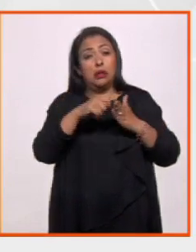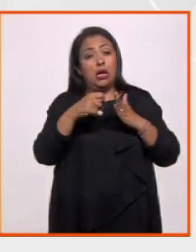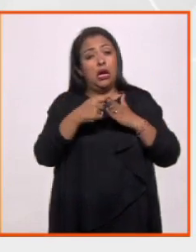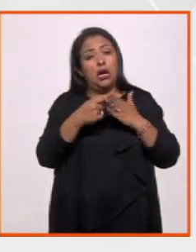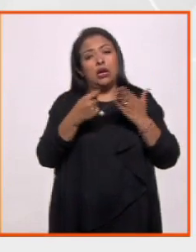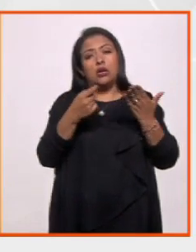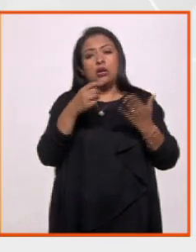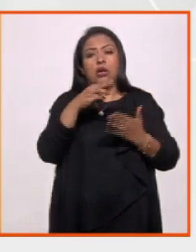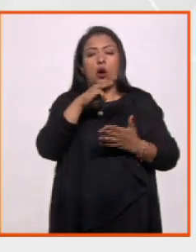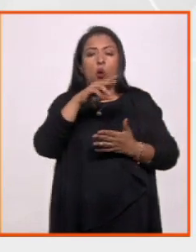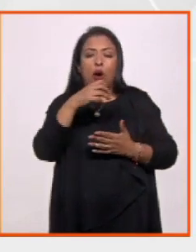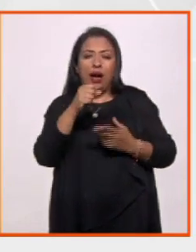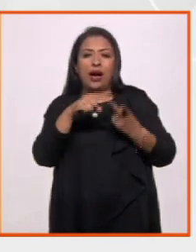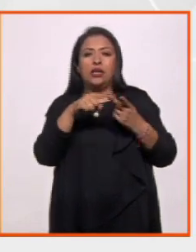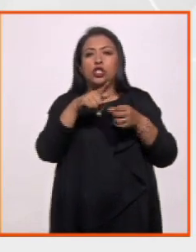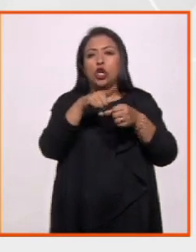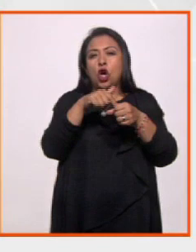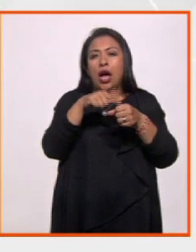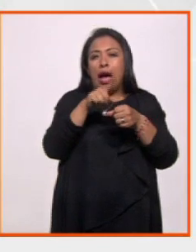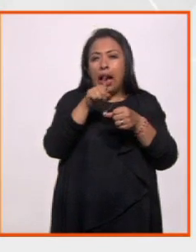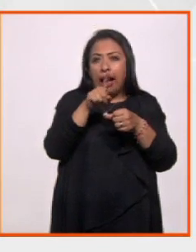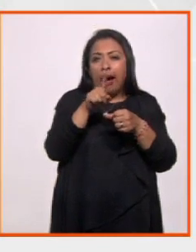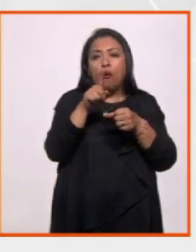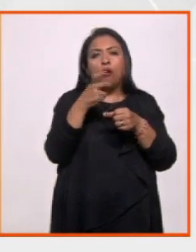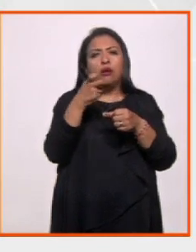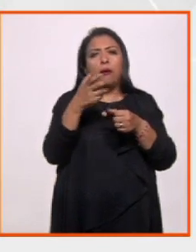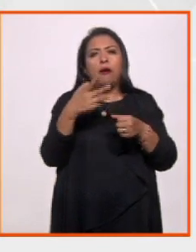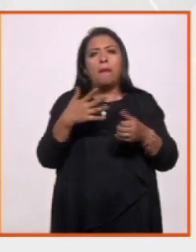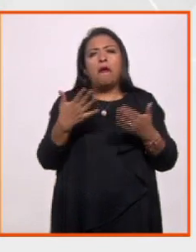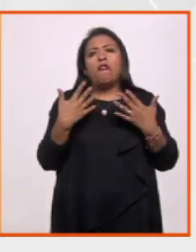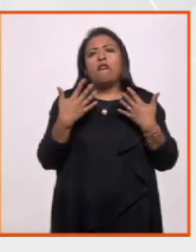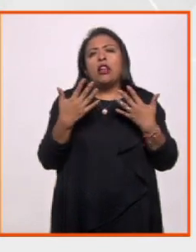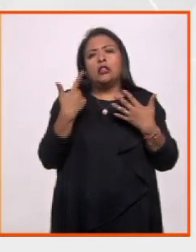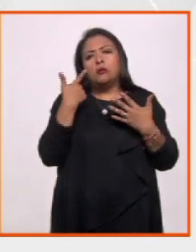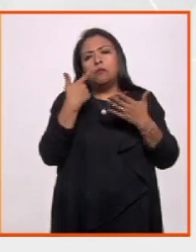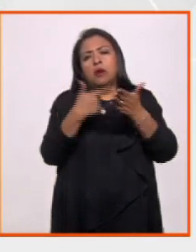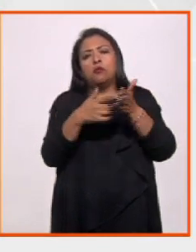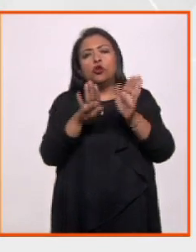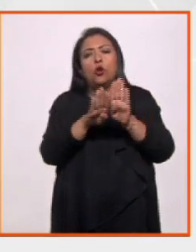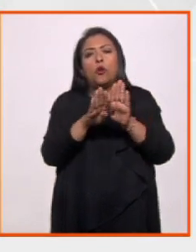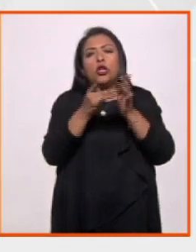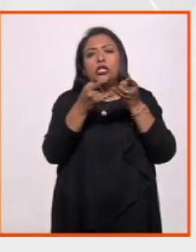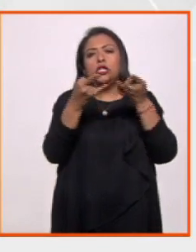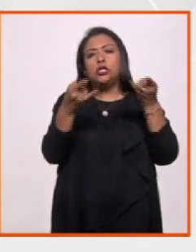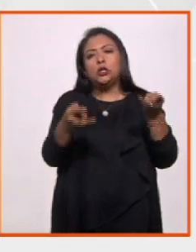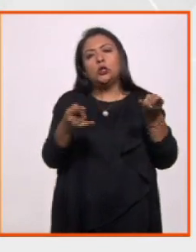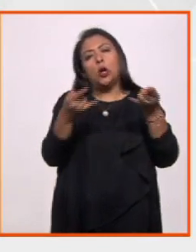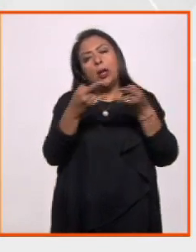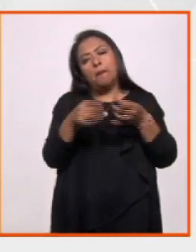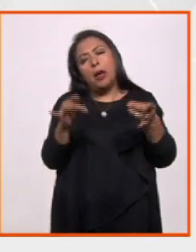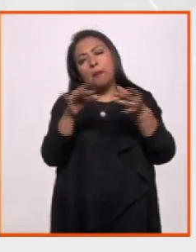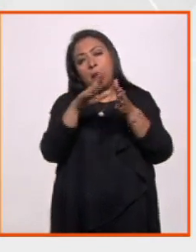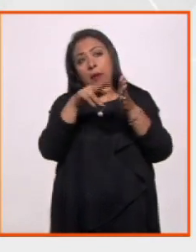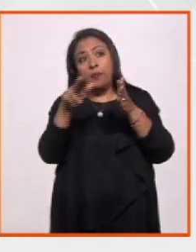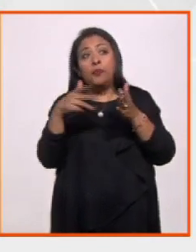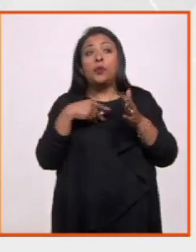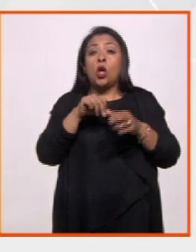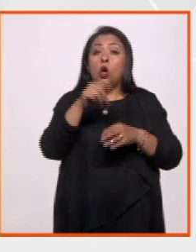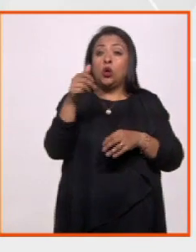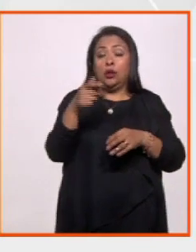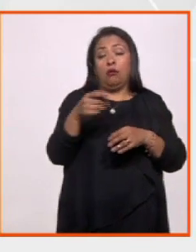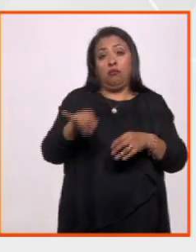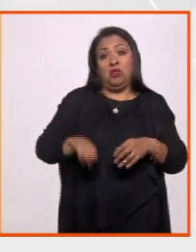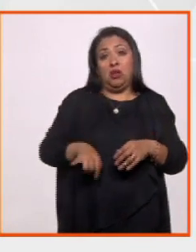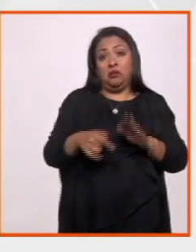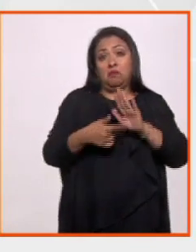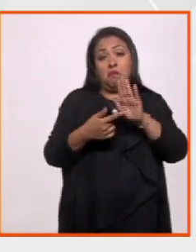tipo wash, acuarela, en fin, que le dan esta frescura de quien está relatando una historia. Y un dato interesante sobre esta muestra es que es la primera en Bellas